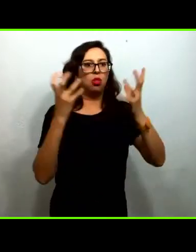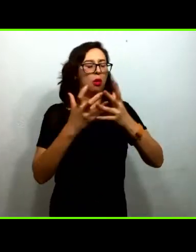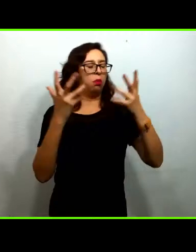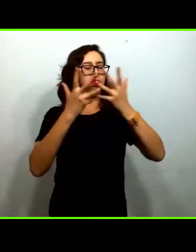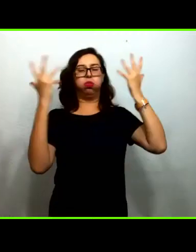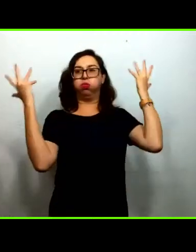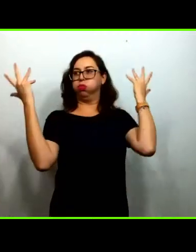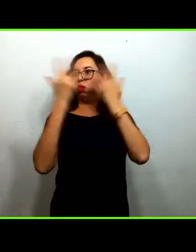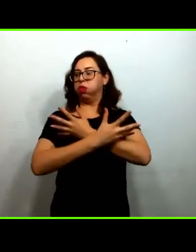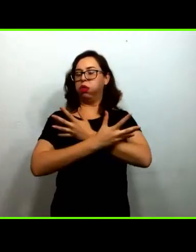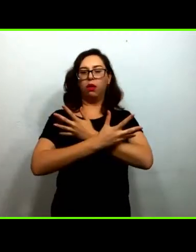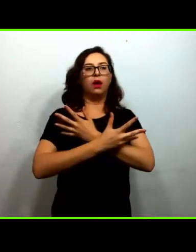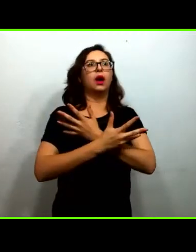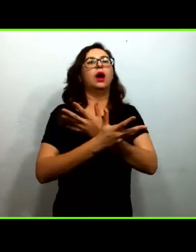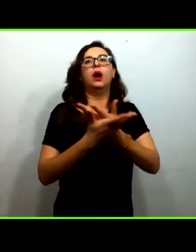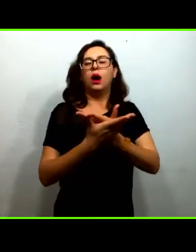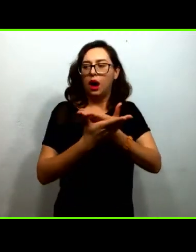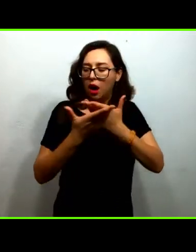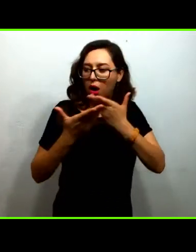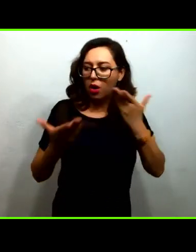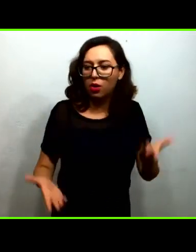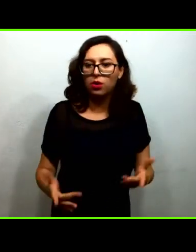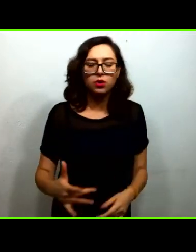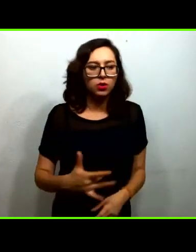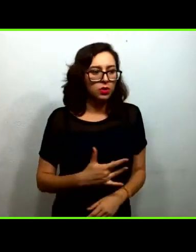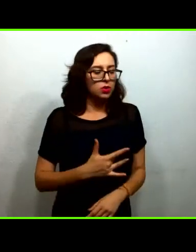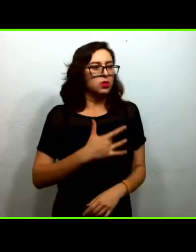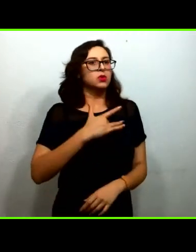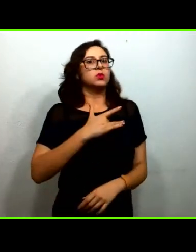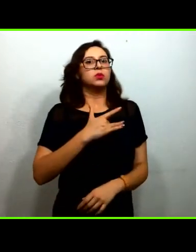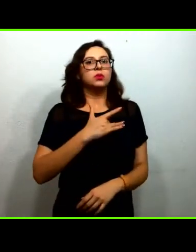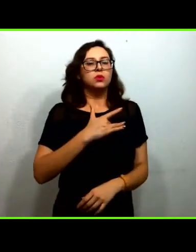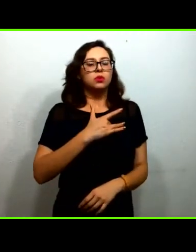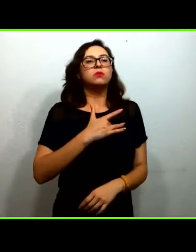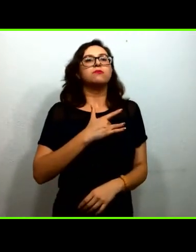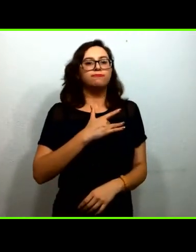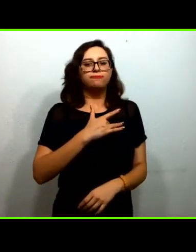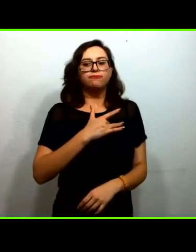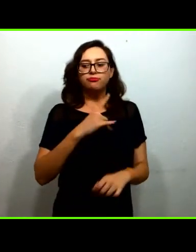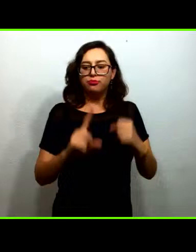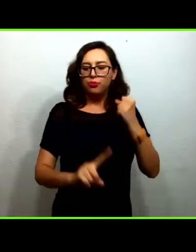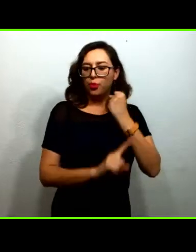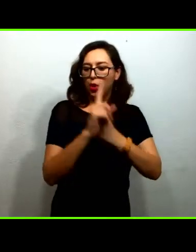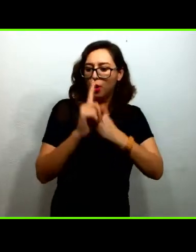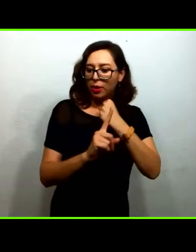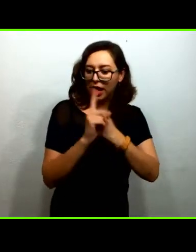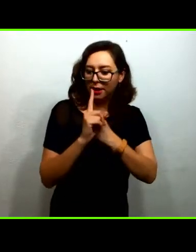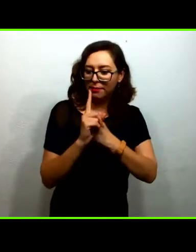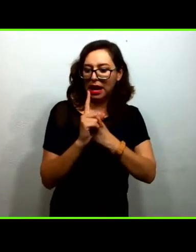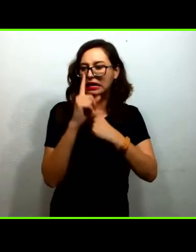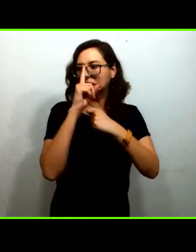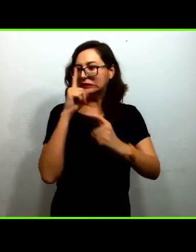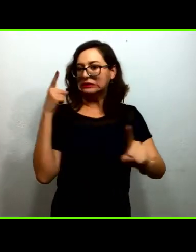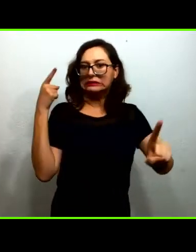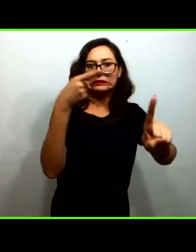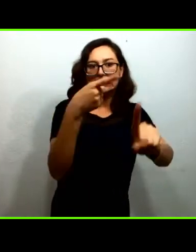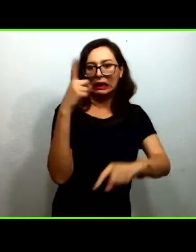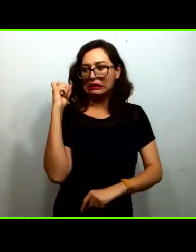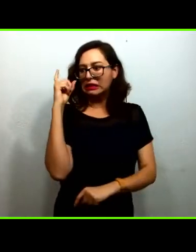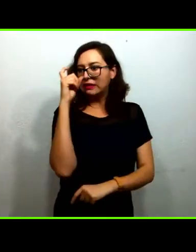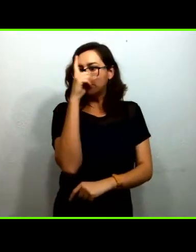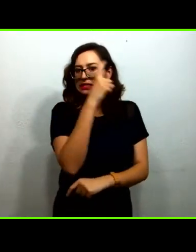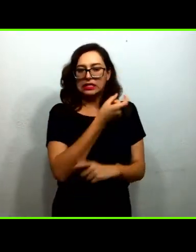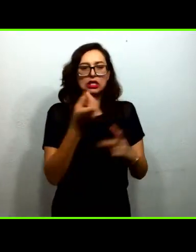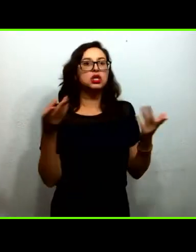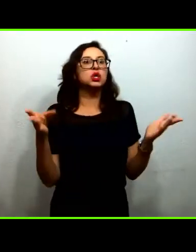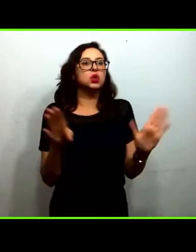conocimiento de la escala del problema que tenemos de los desafíos que nos que nos